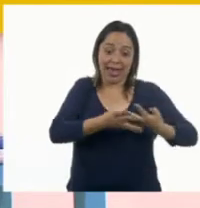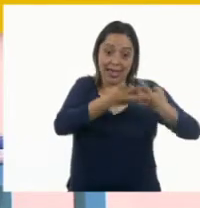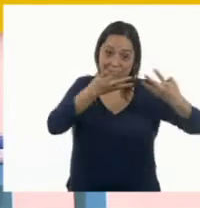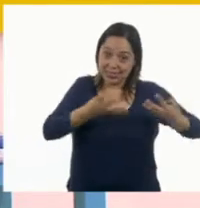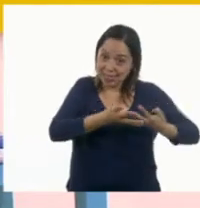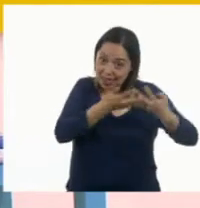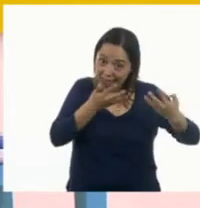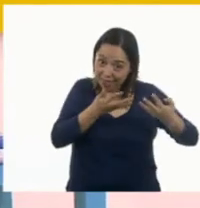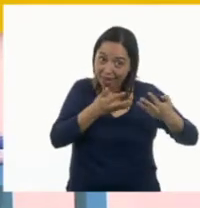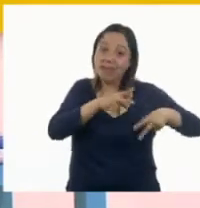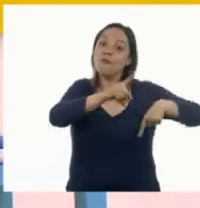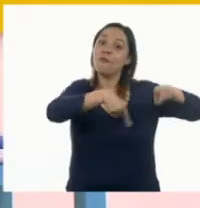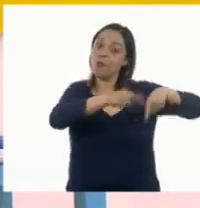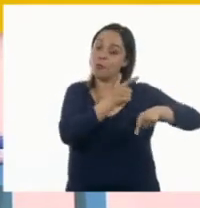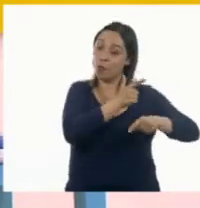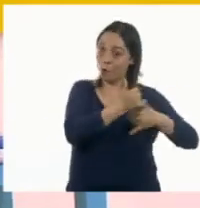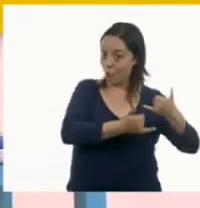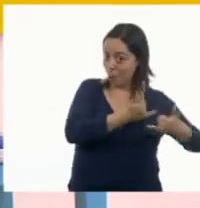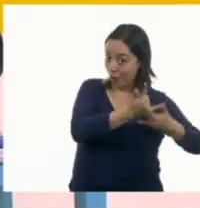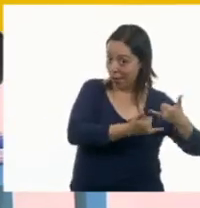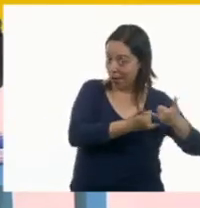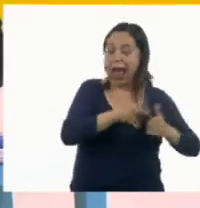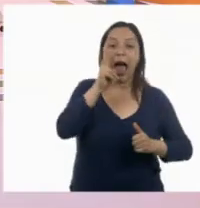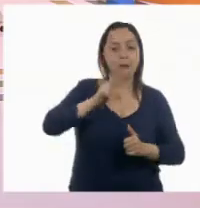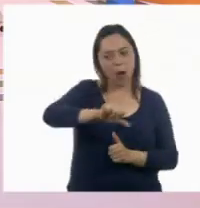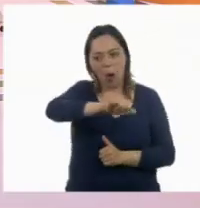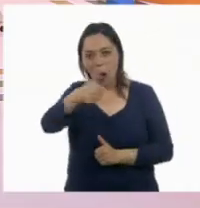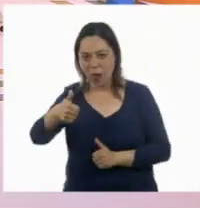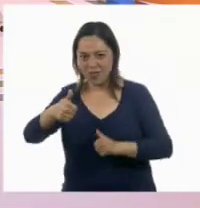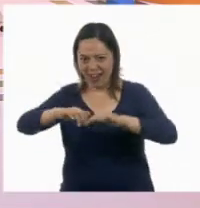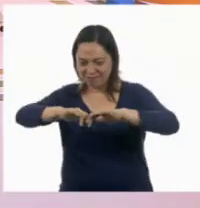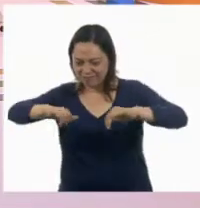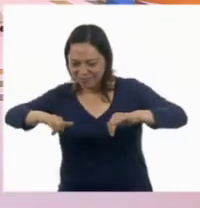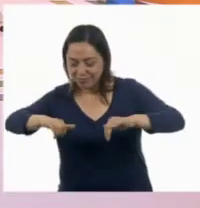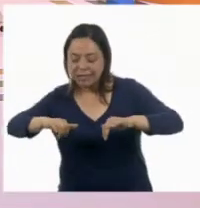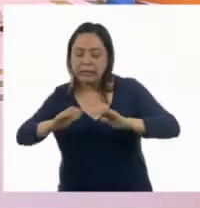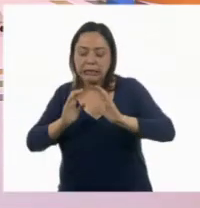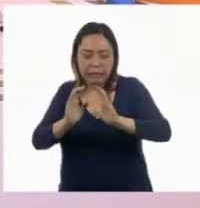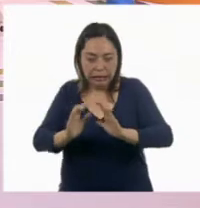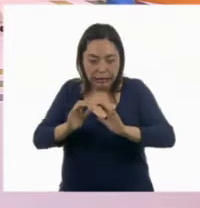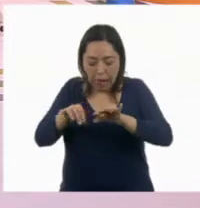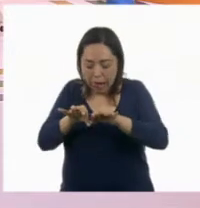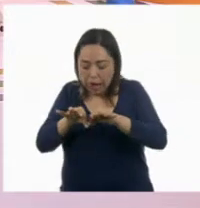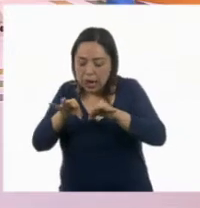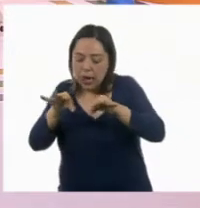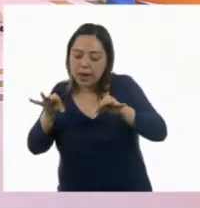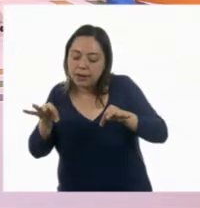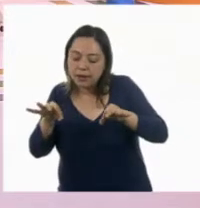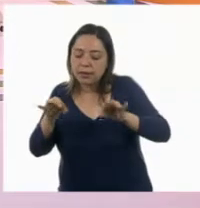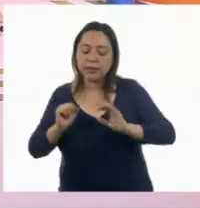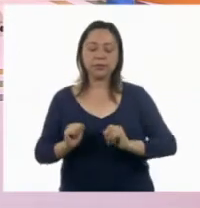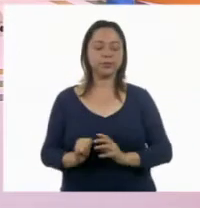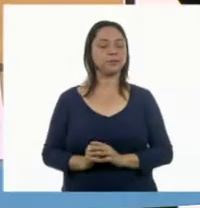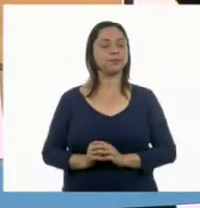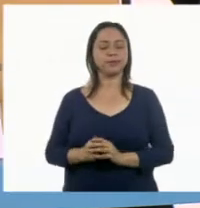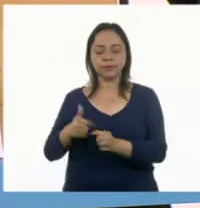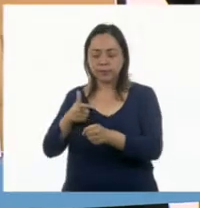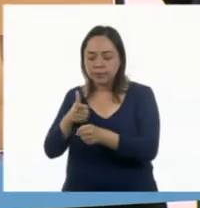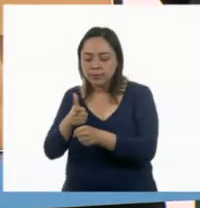fútbol. Vamos a ver la siguiente bolsita. Vamos a abrirla con mucho cuidado y aquí tenemos...